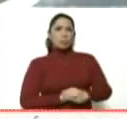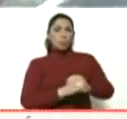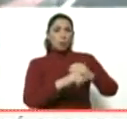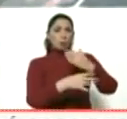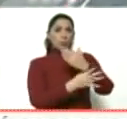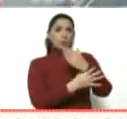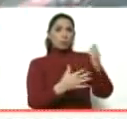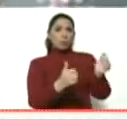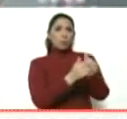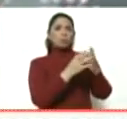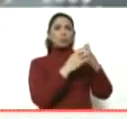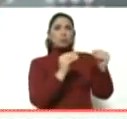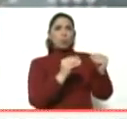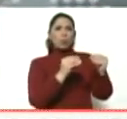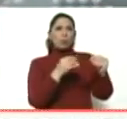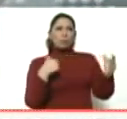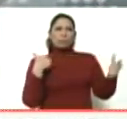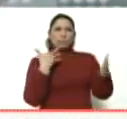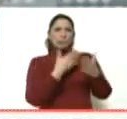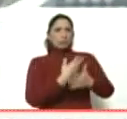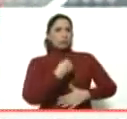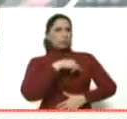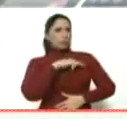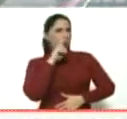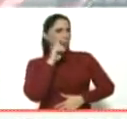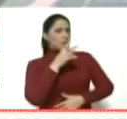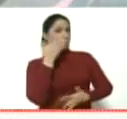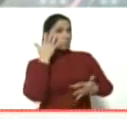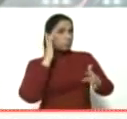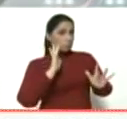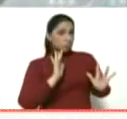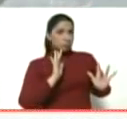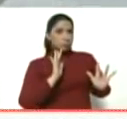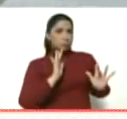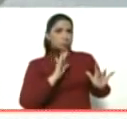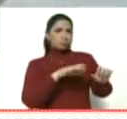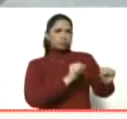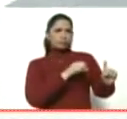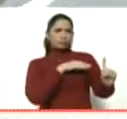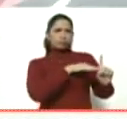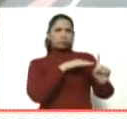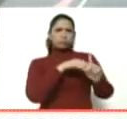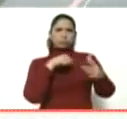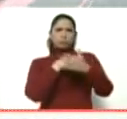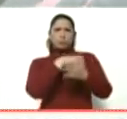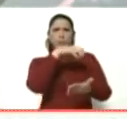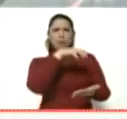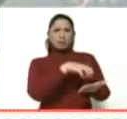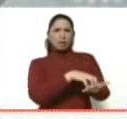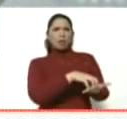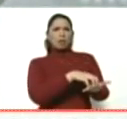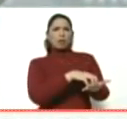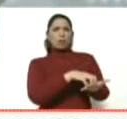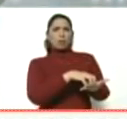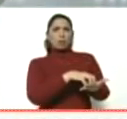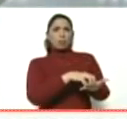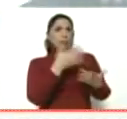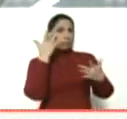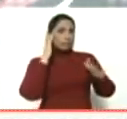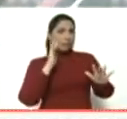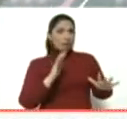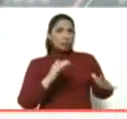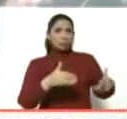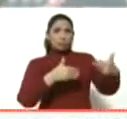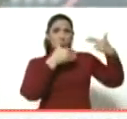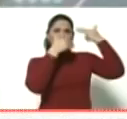Guaidó con todo el episodio que vivimos hace unos días de posible atentado, golpe de Estado, intento de secuestro del presidente Maduro?